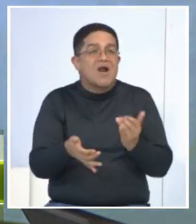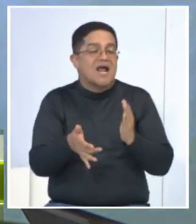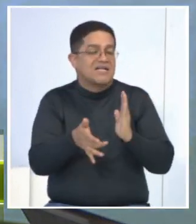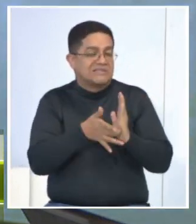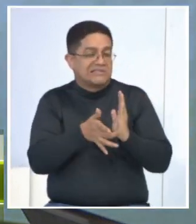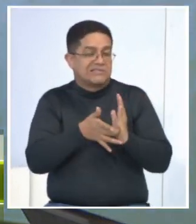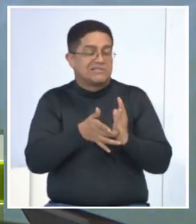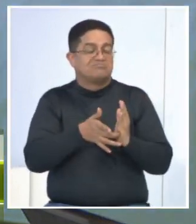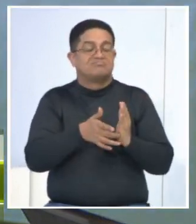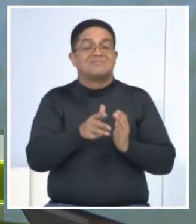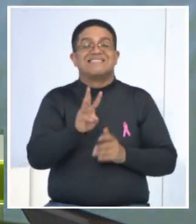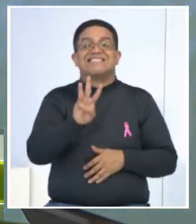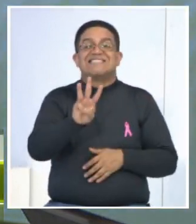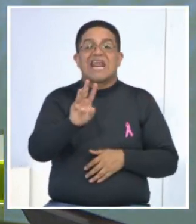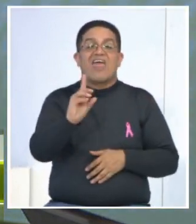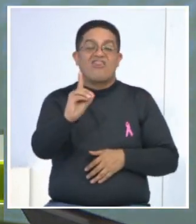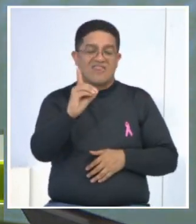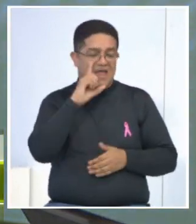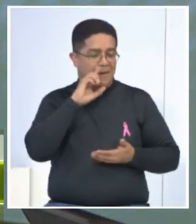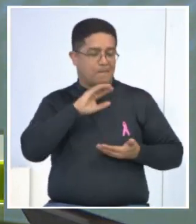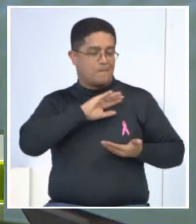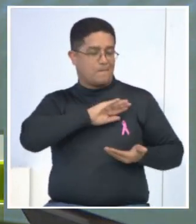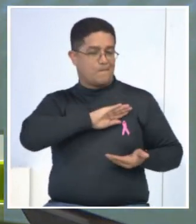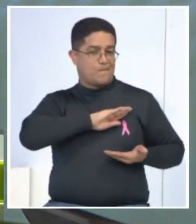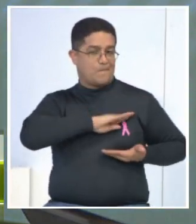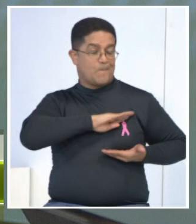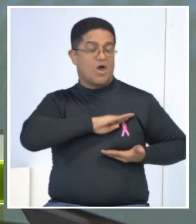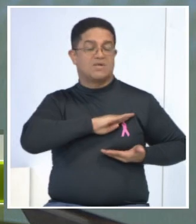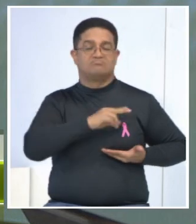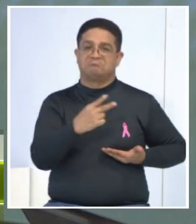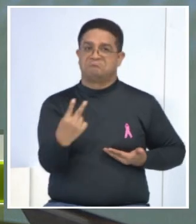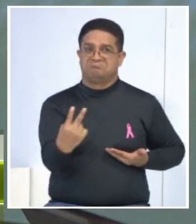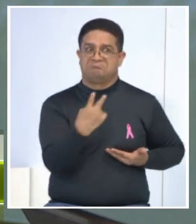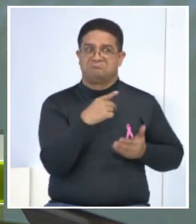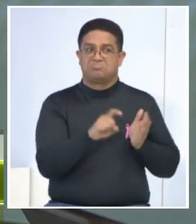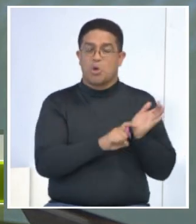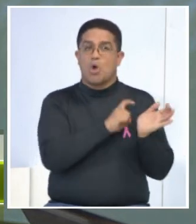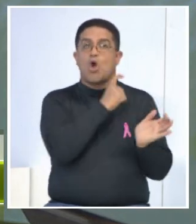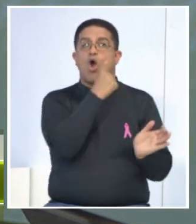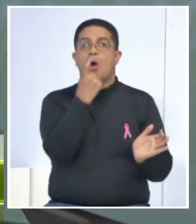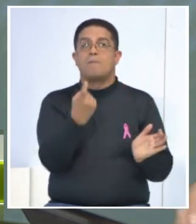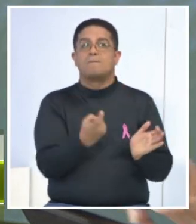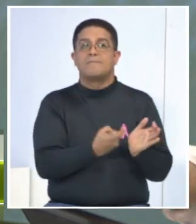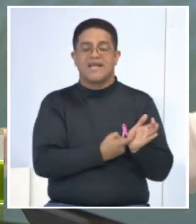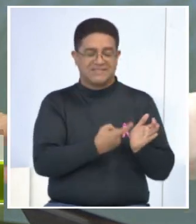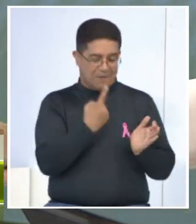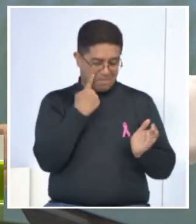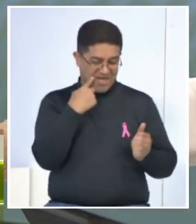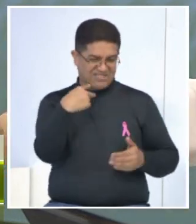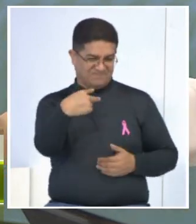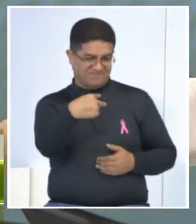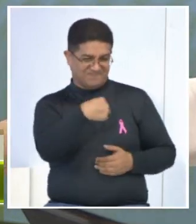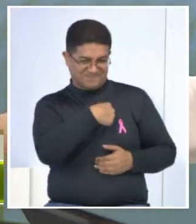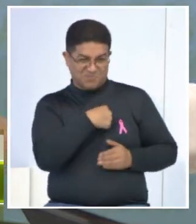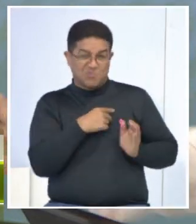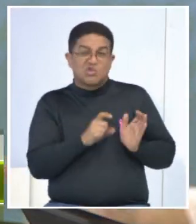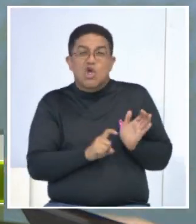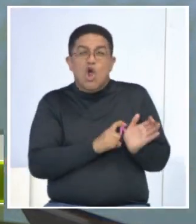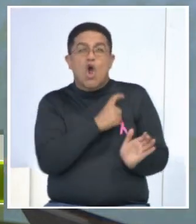3D es el equipo que realmente tiene esa tecnología de punta de cortar milimétricamente la mama